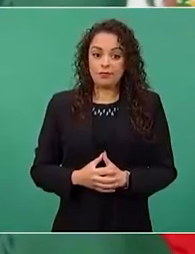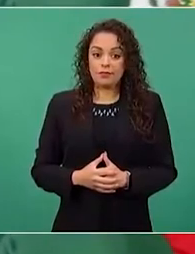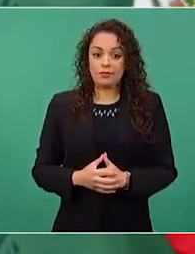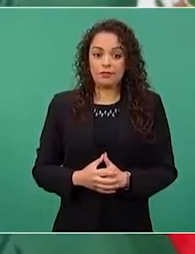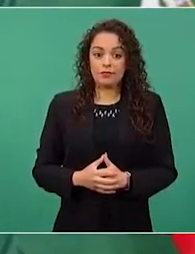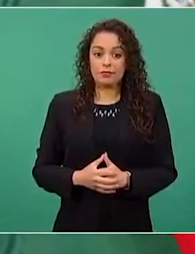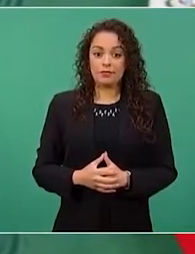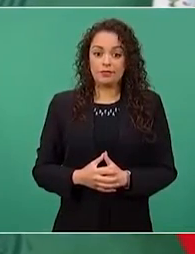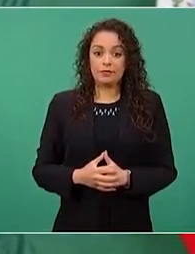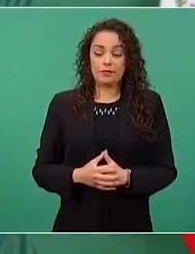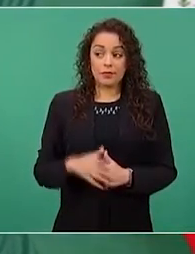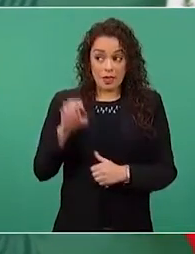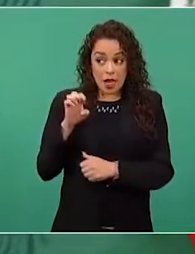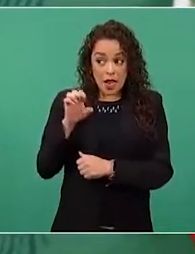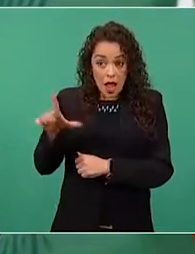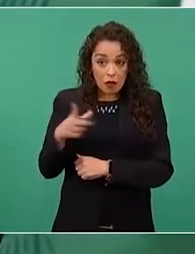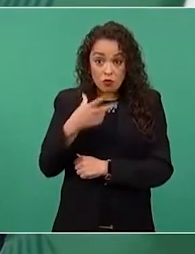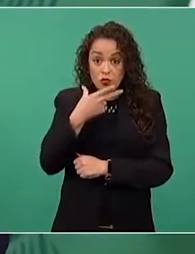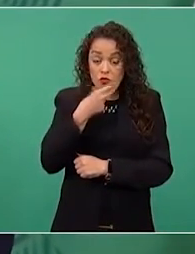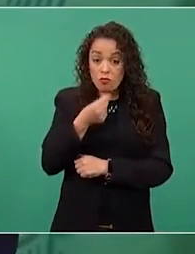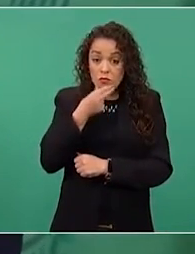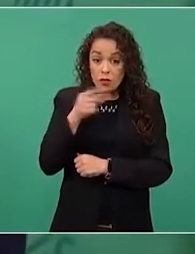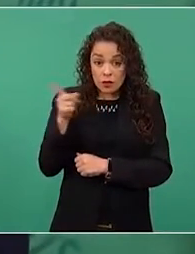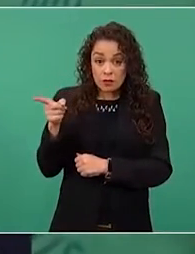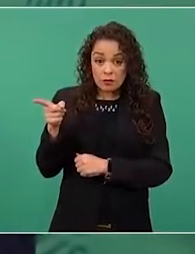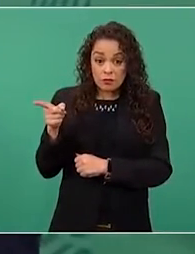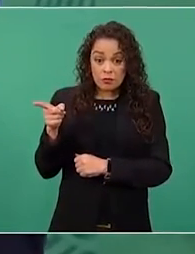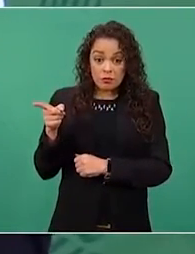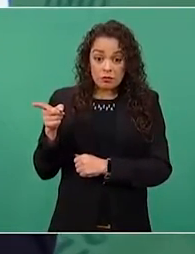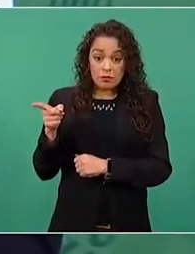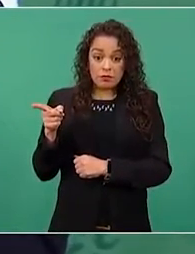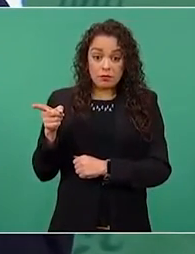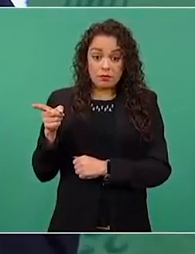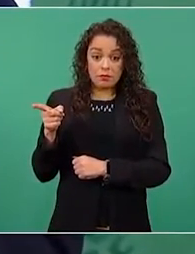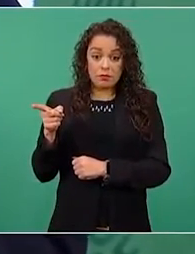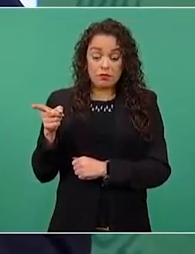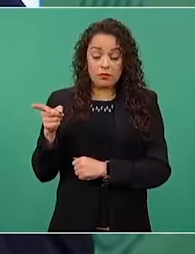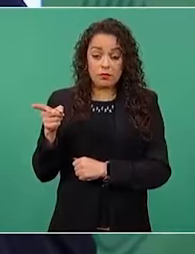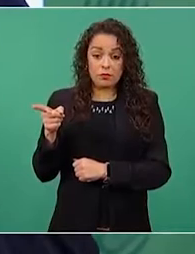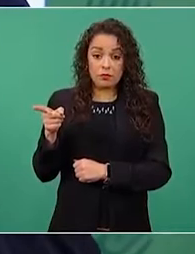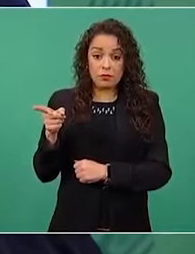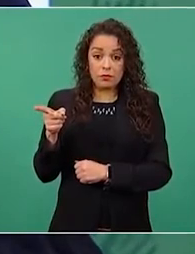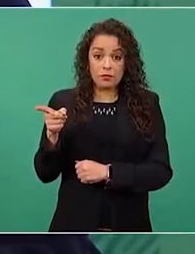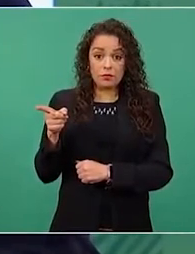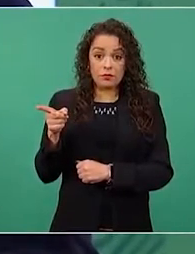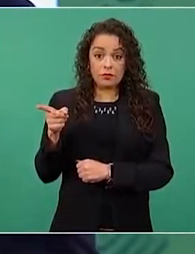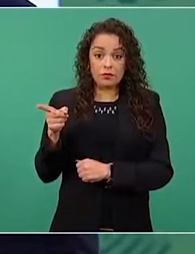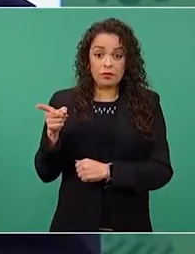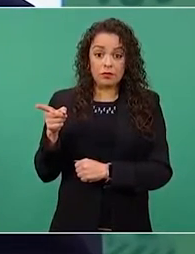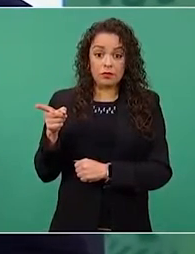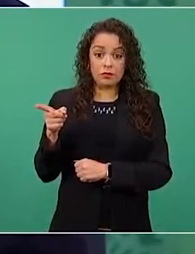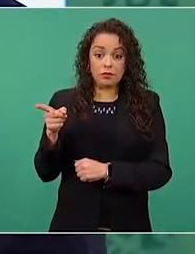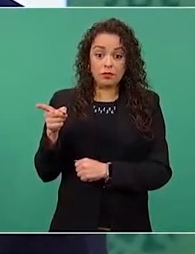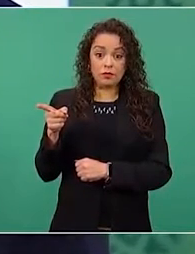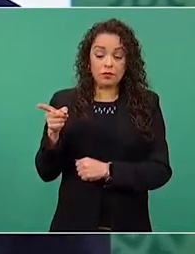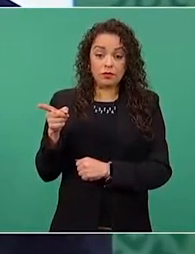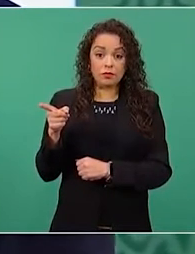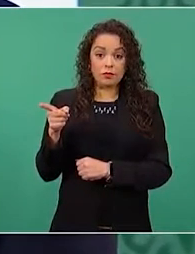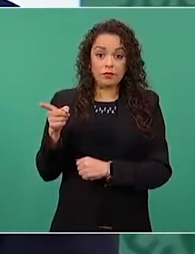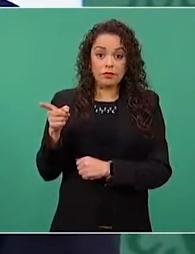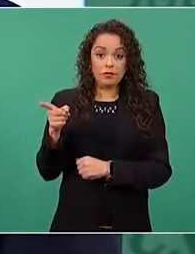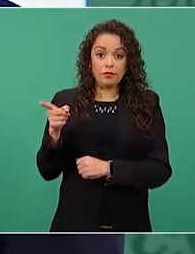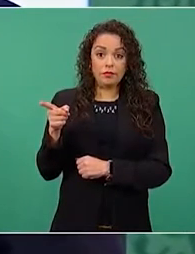Él no anda promoviendo